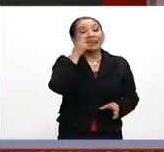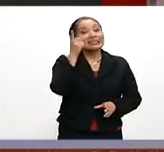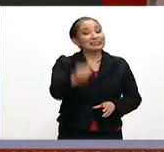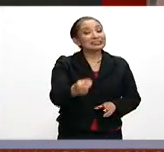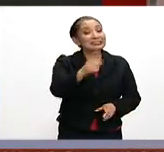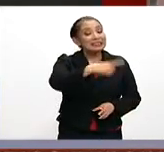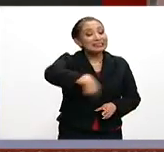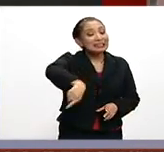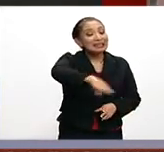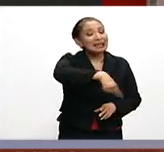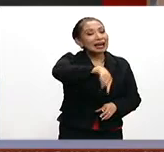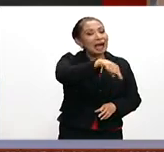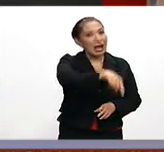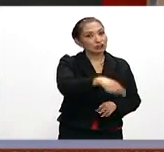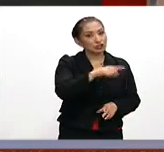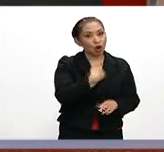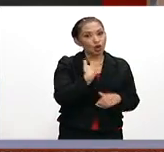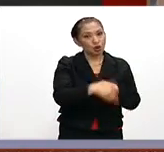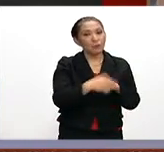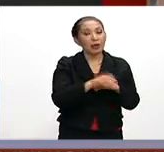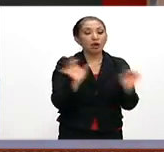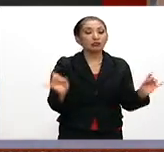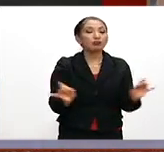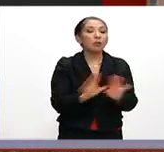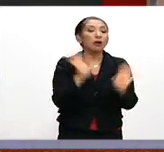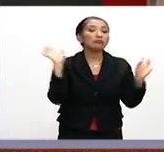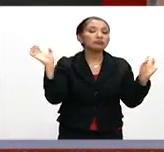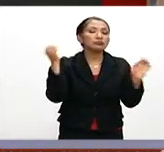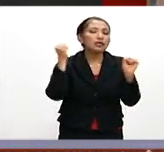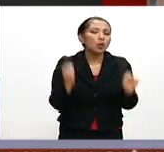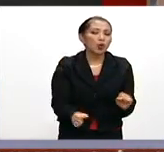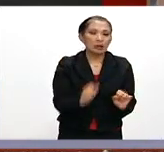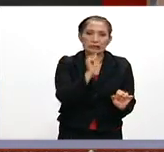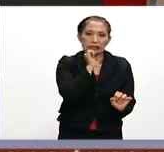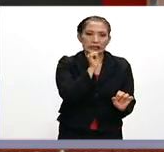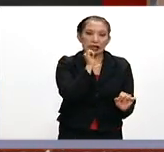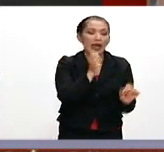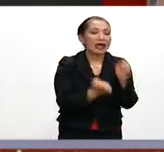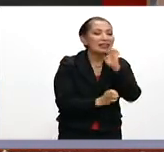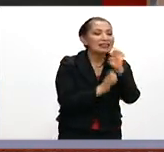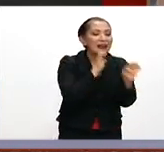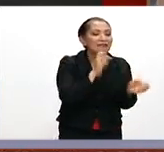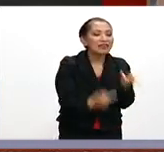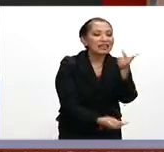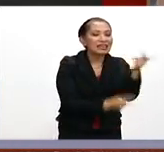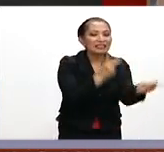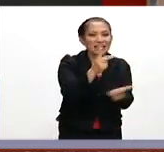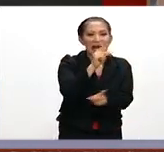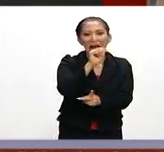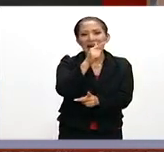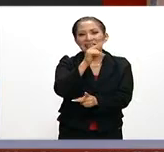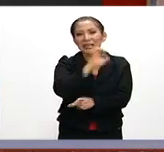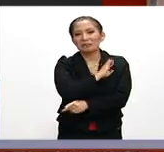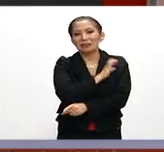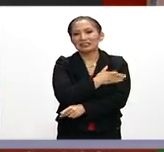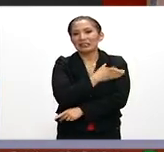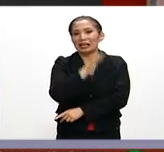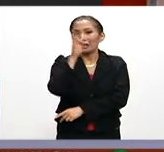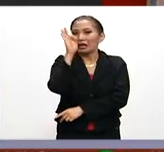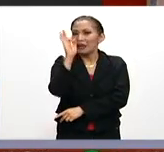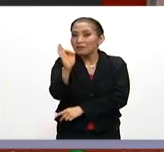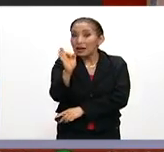que son datos dados a conocer por medio de una entrevista que fue de esta agencia española EFE,